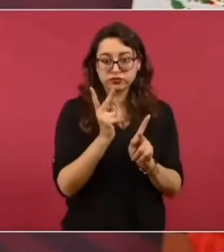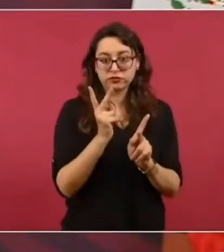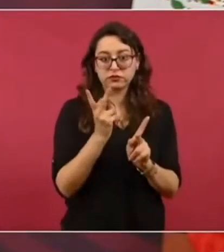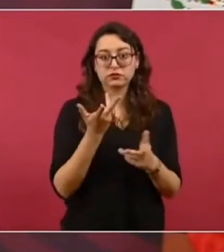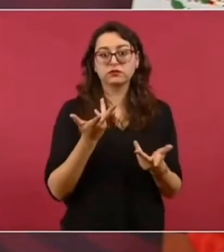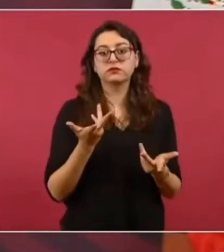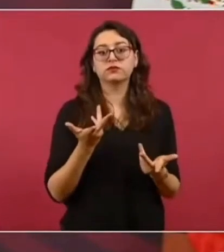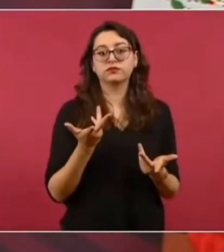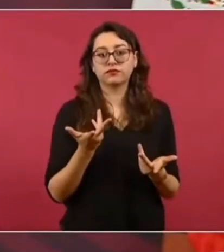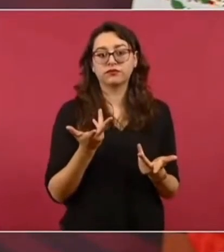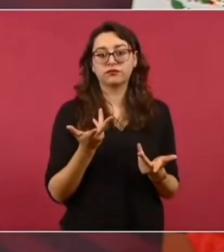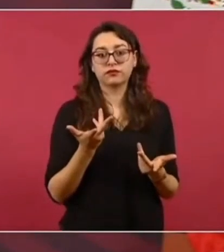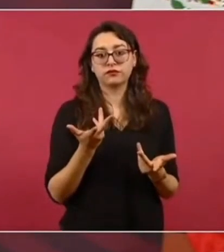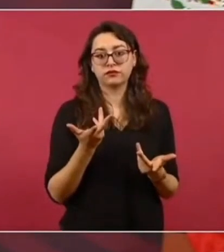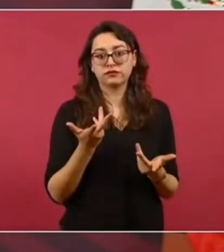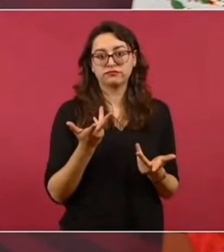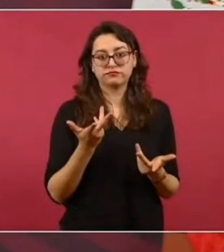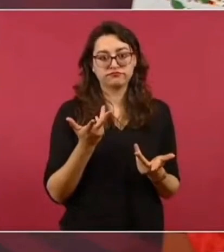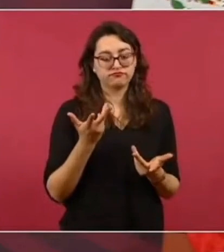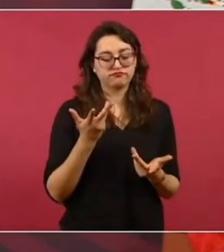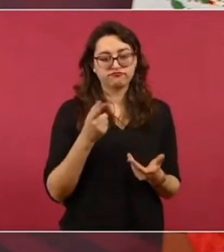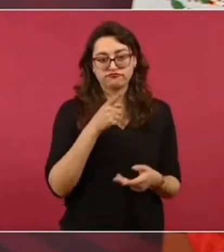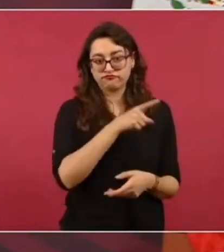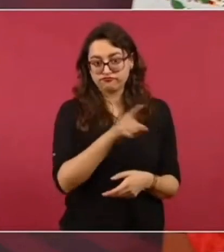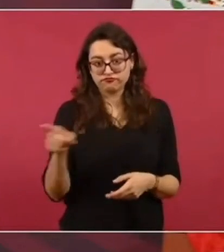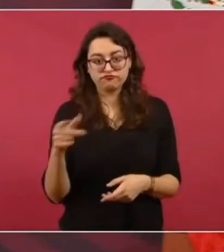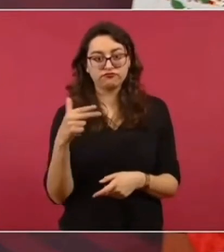para procurar que no les falte nada.